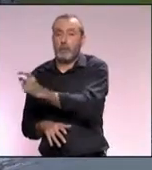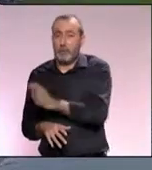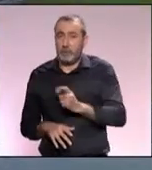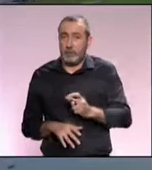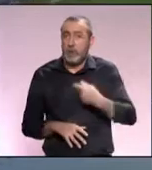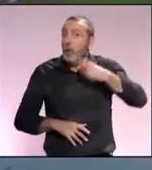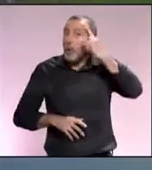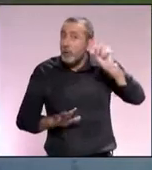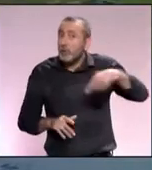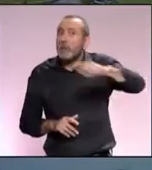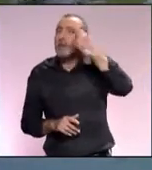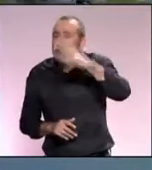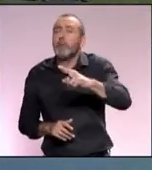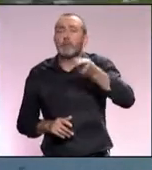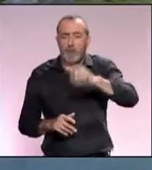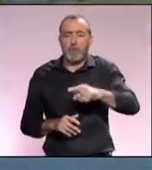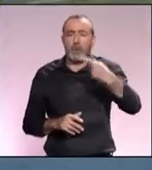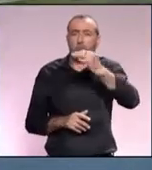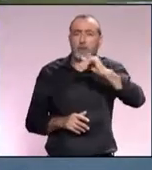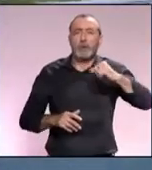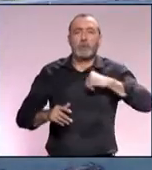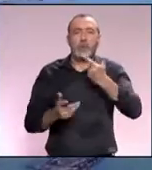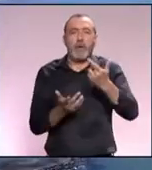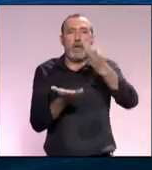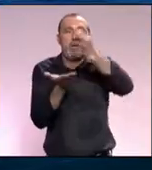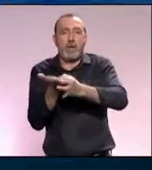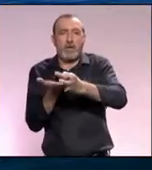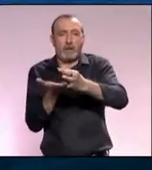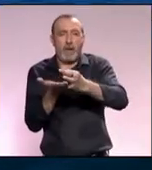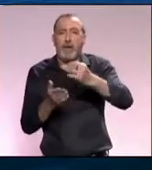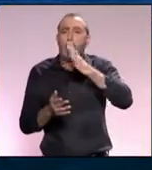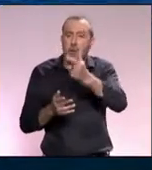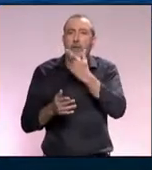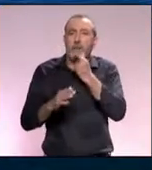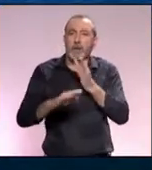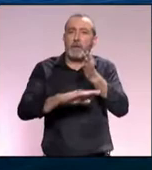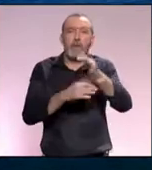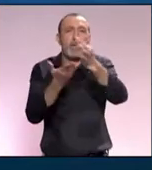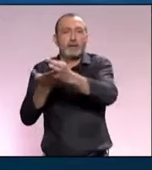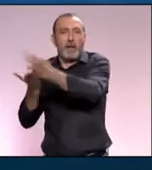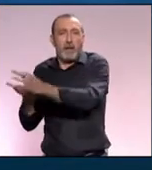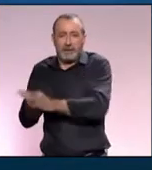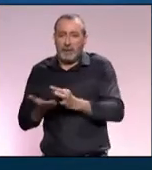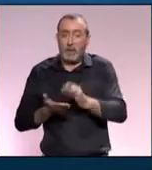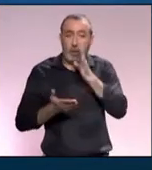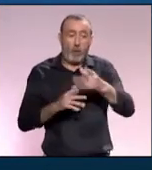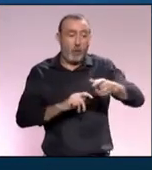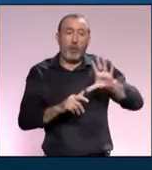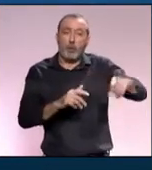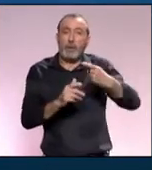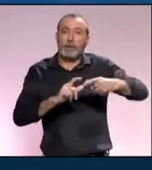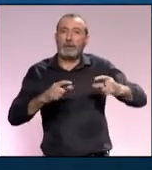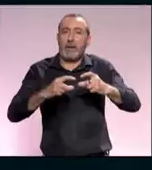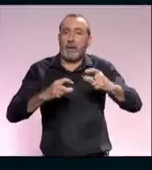Y por si no lo sabías, Gotemburgo cuenta también con su propio archipiélago. Es fácil acceder a sus numerosas islas y adquiriendo la tarjeta